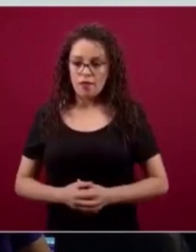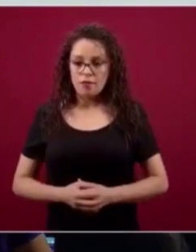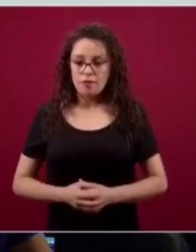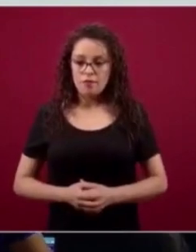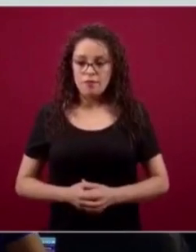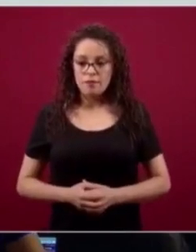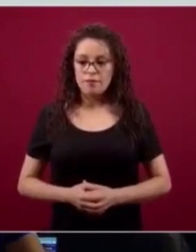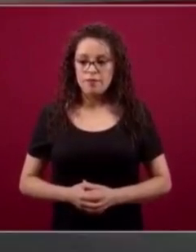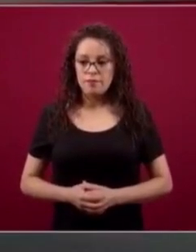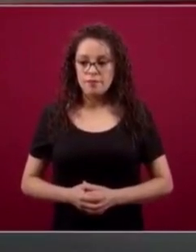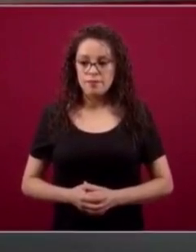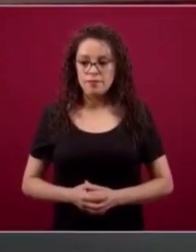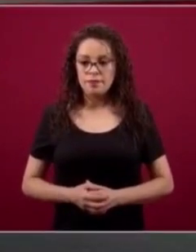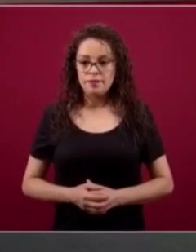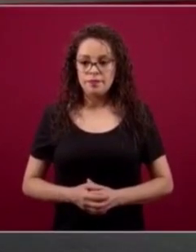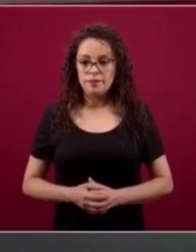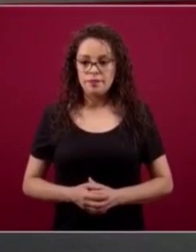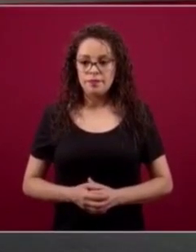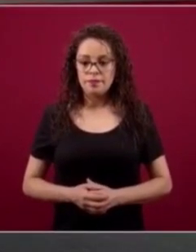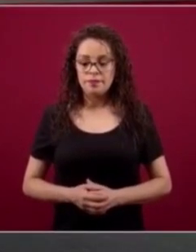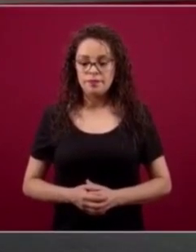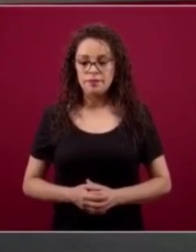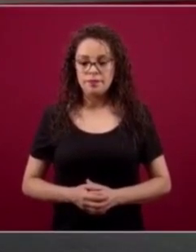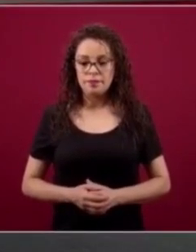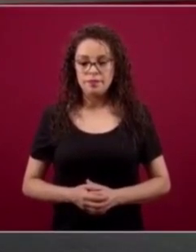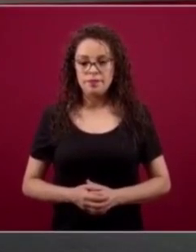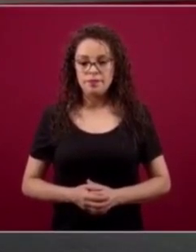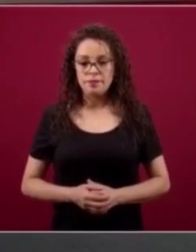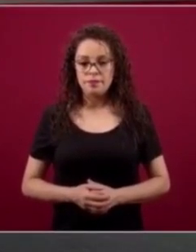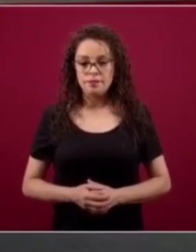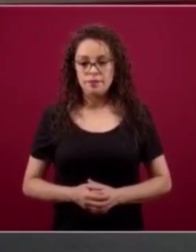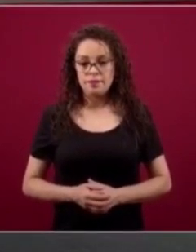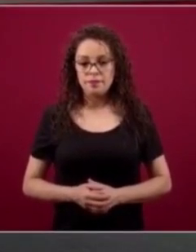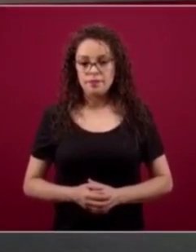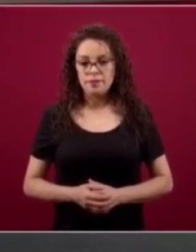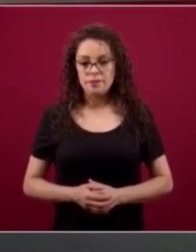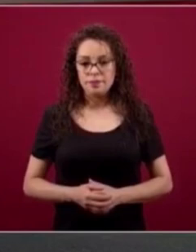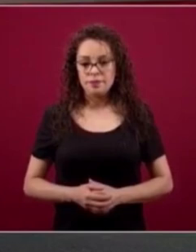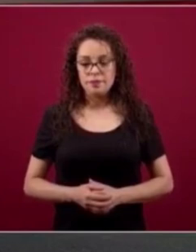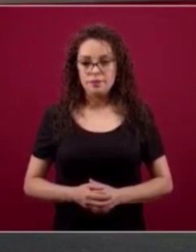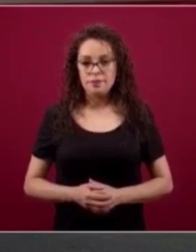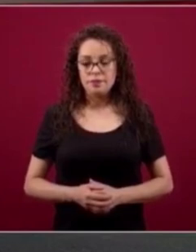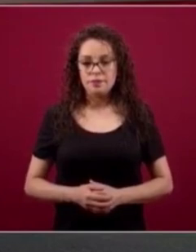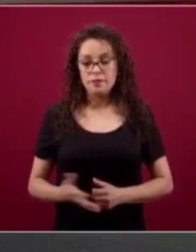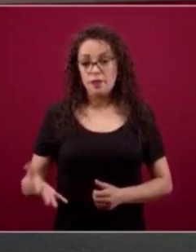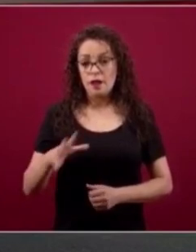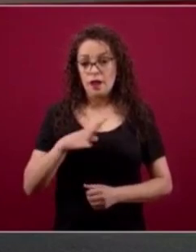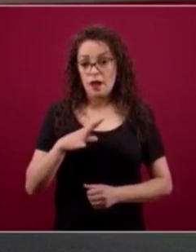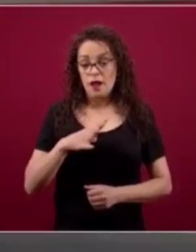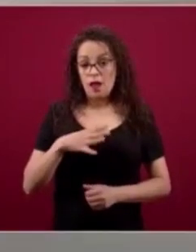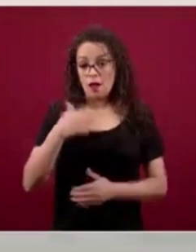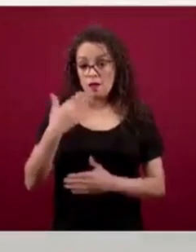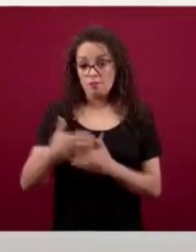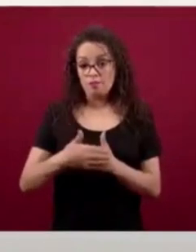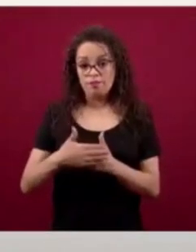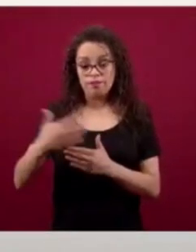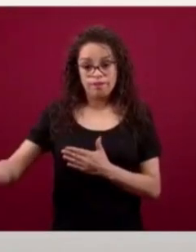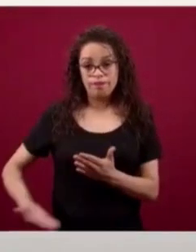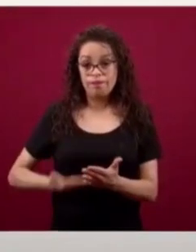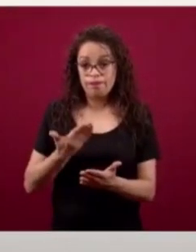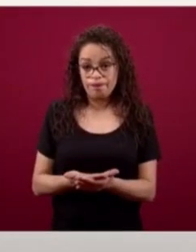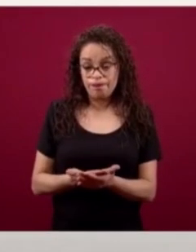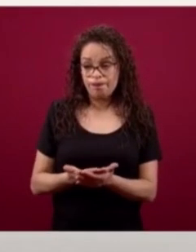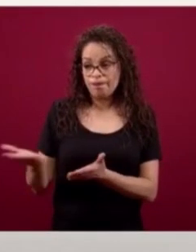Bueno, tenemos tres convocatorias en puerta, una convocatoria a nuevas sedes educativas que está